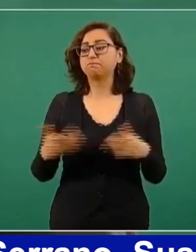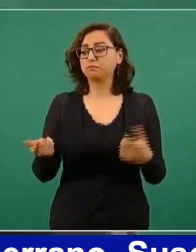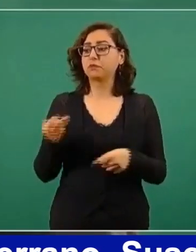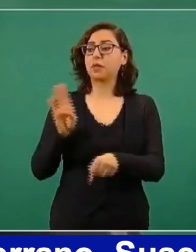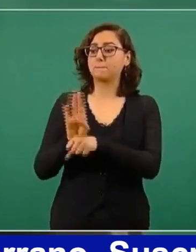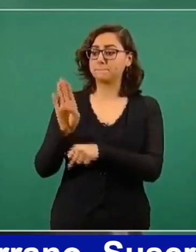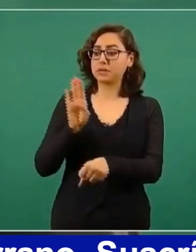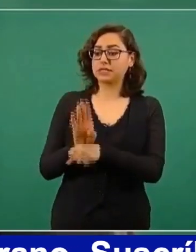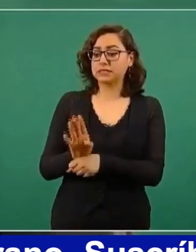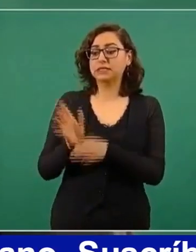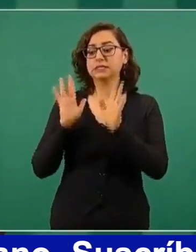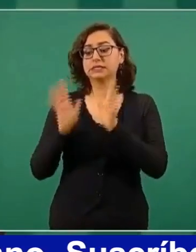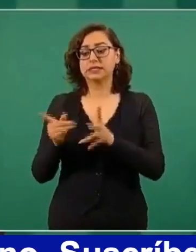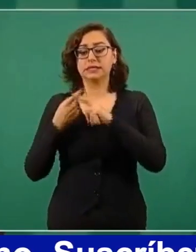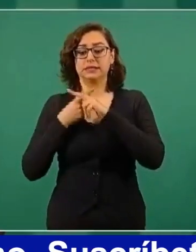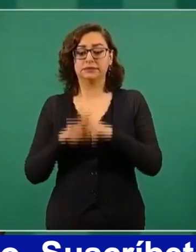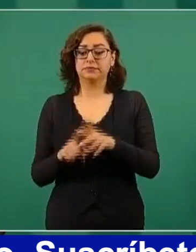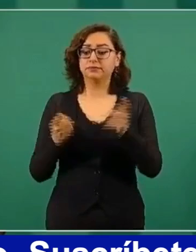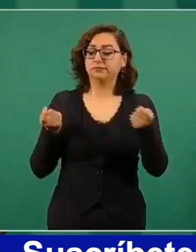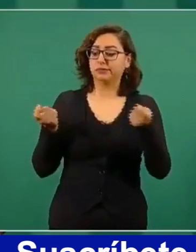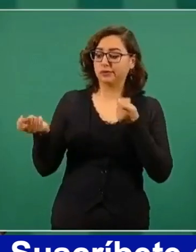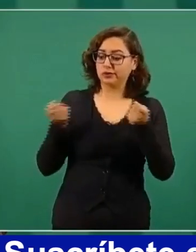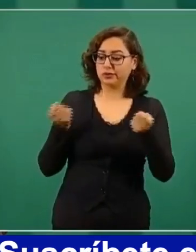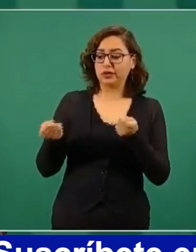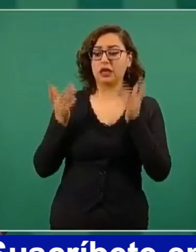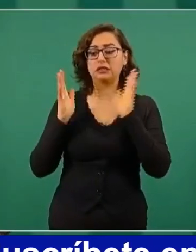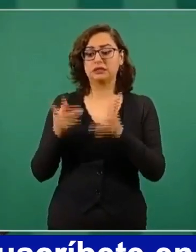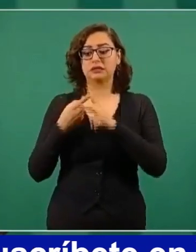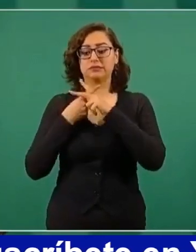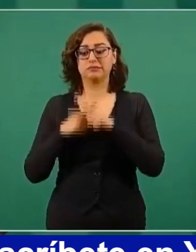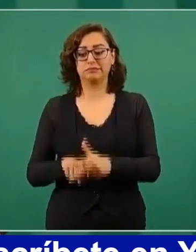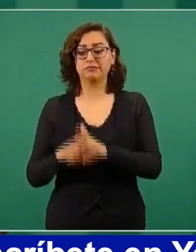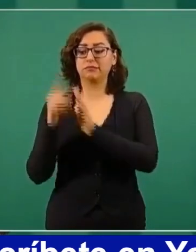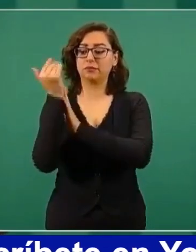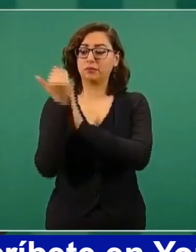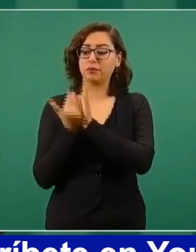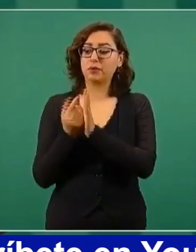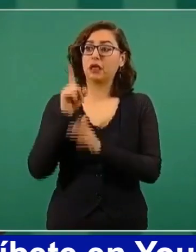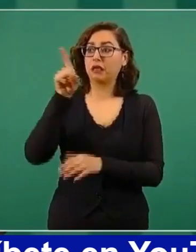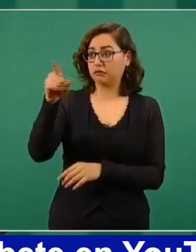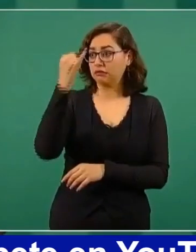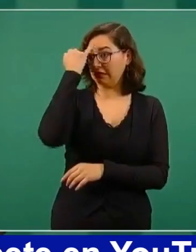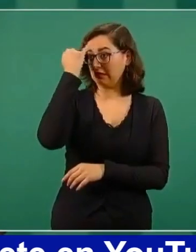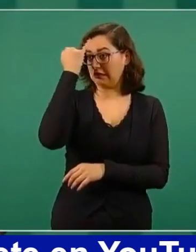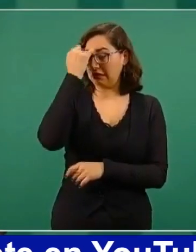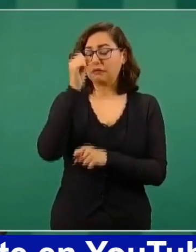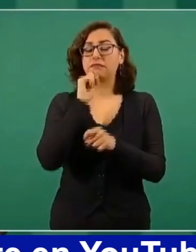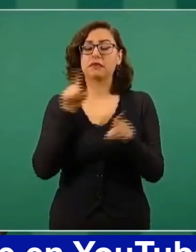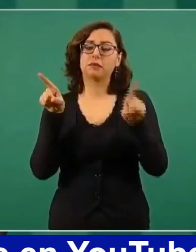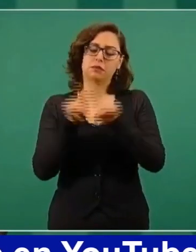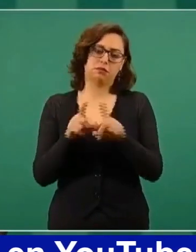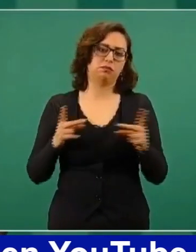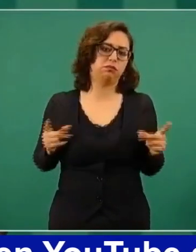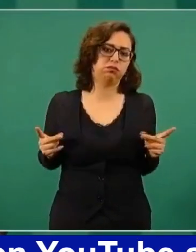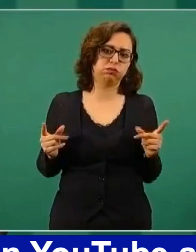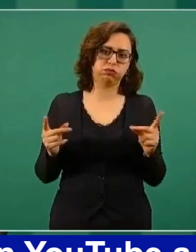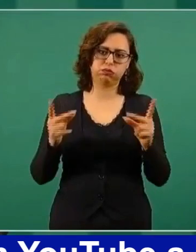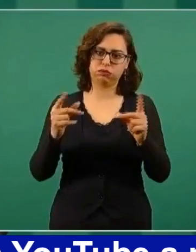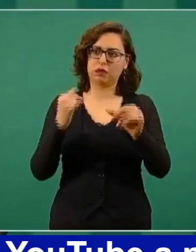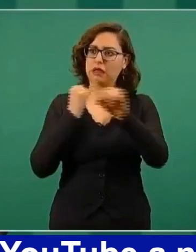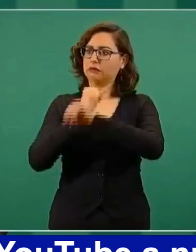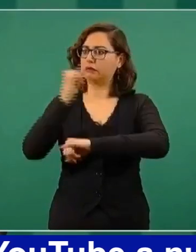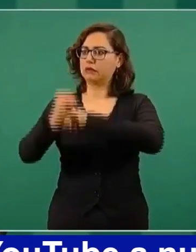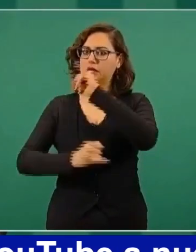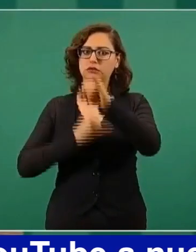según información que tenemos. Y en el caso de India también se está atendiendo, hay mucha solidaridad internacional